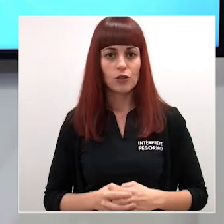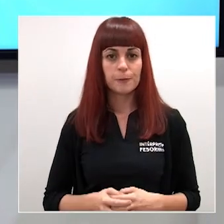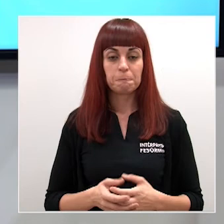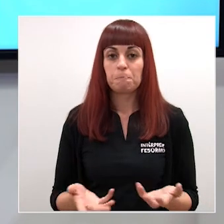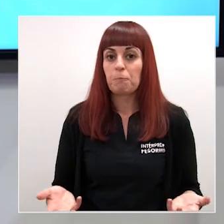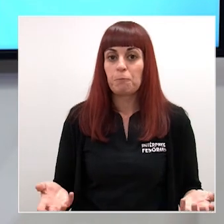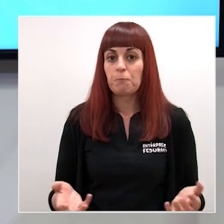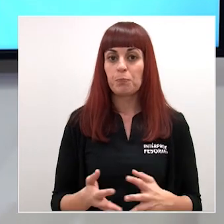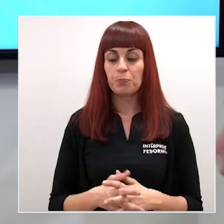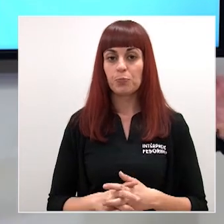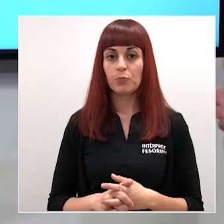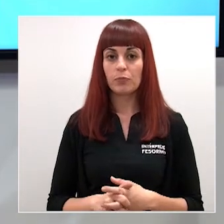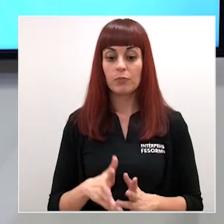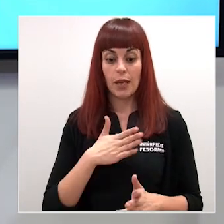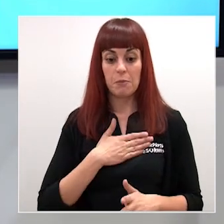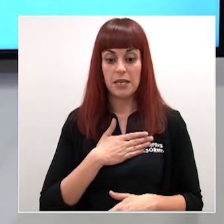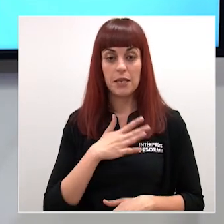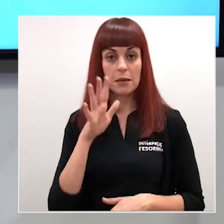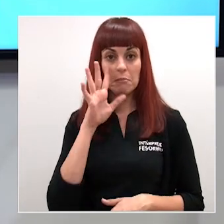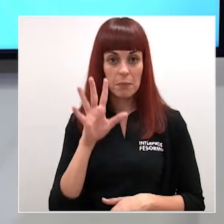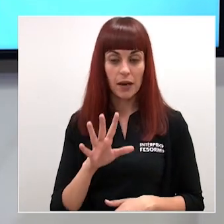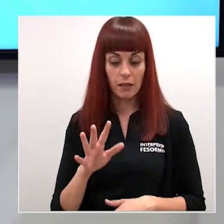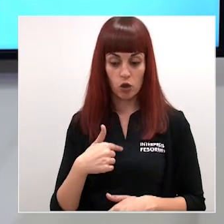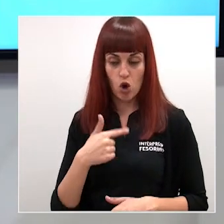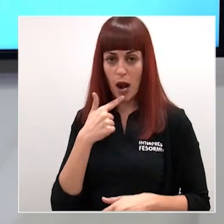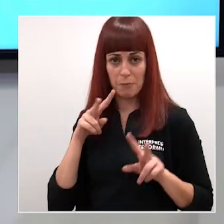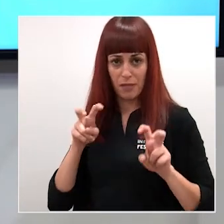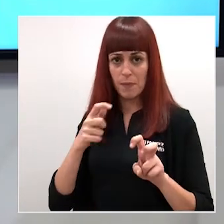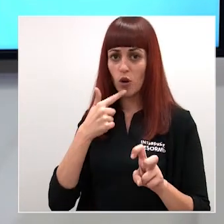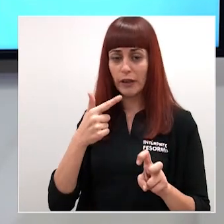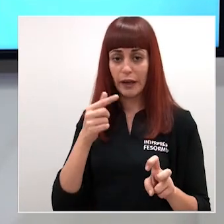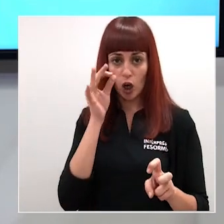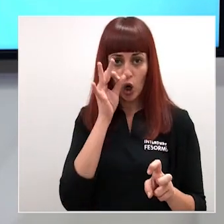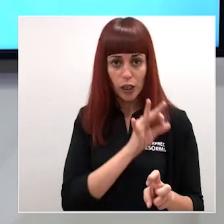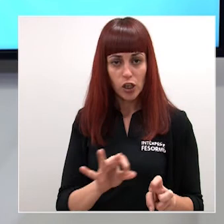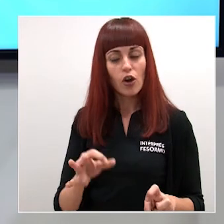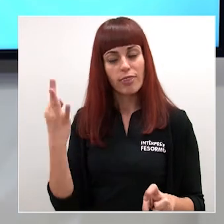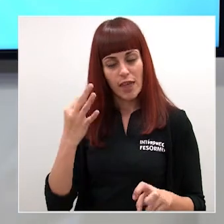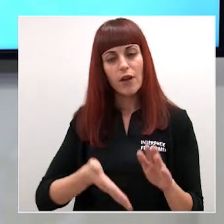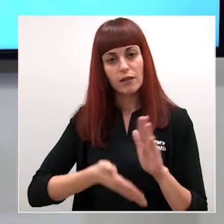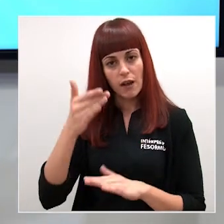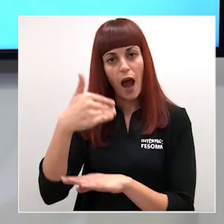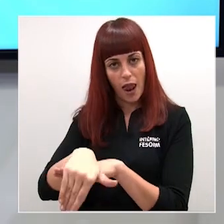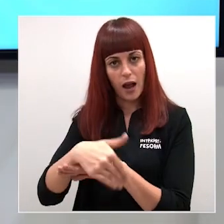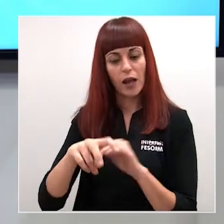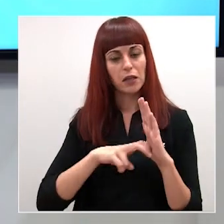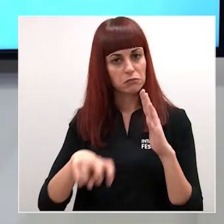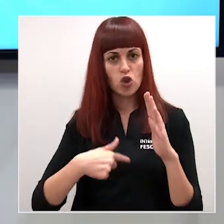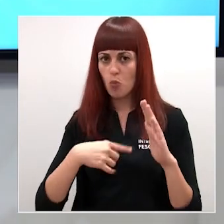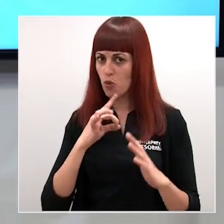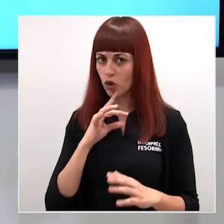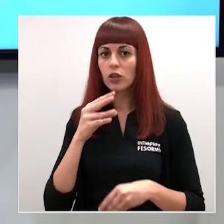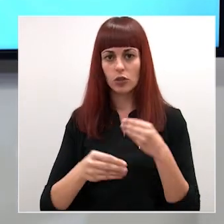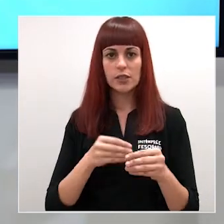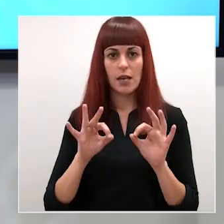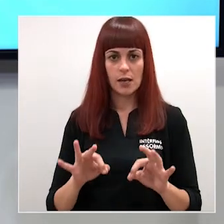entonces a mí me parece lo dije desde el principio yo creo que los niños es conveniente ya que salgan a la calle yo estoy muy contento en que se haya hecho